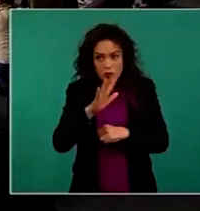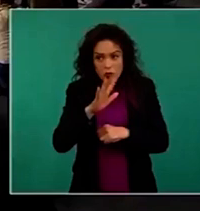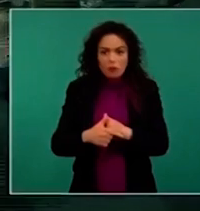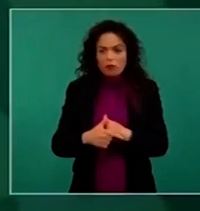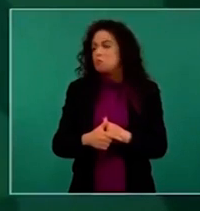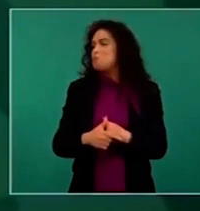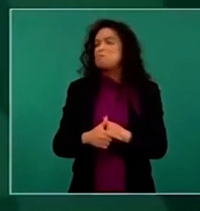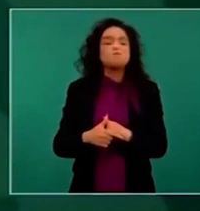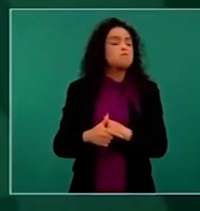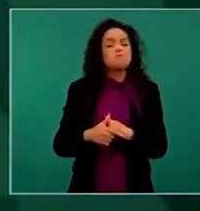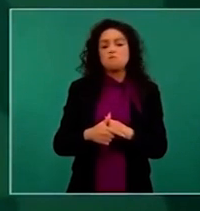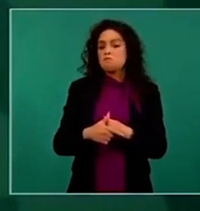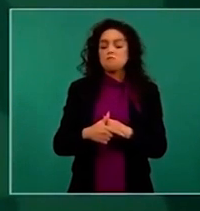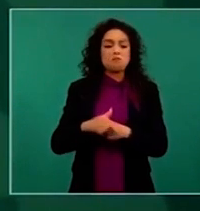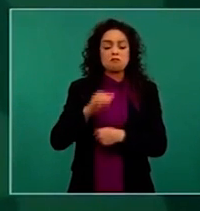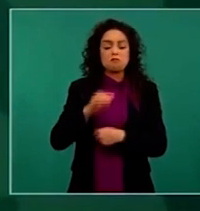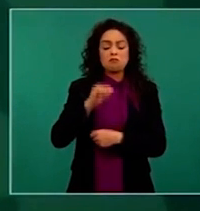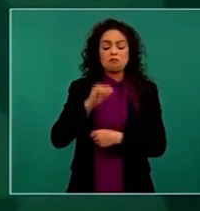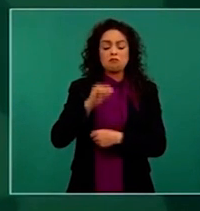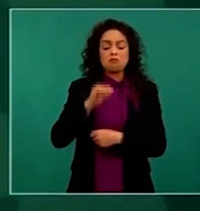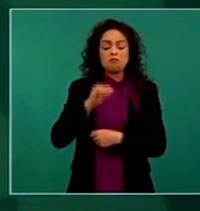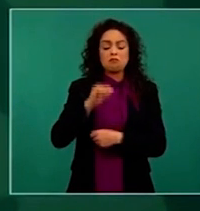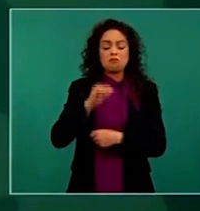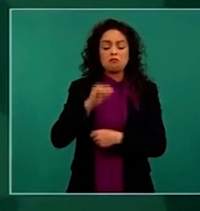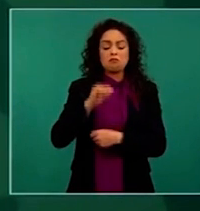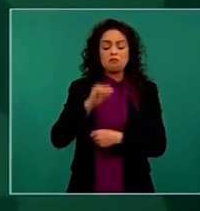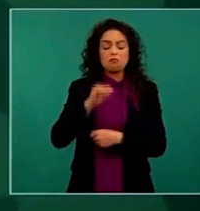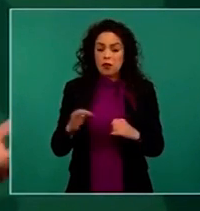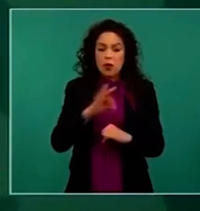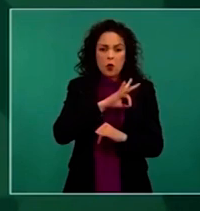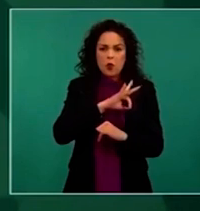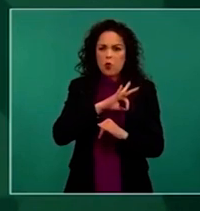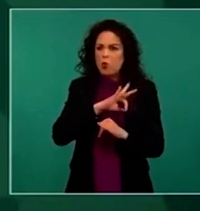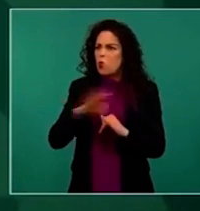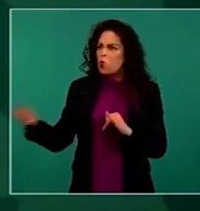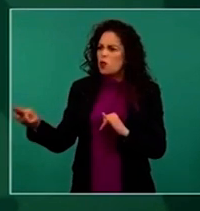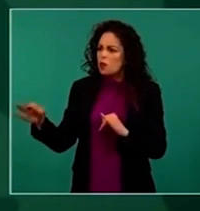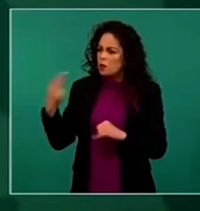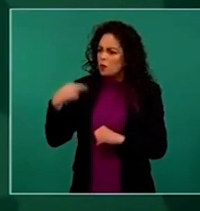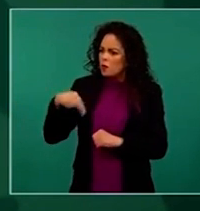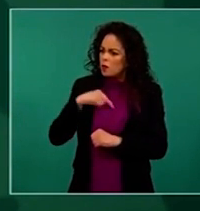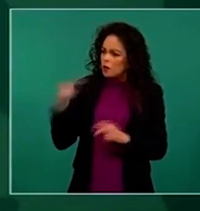La última vez que nos vimos, porque no